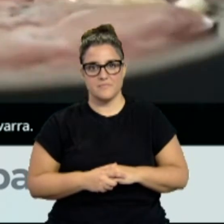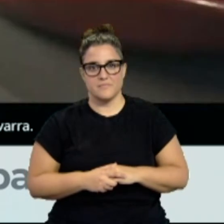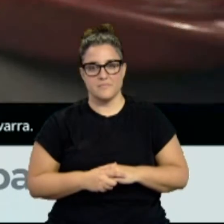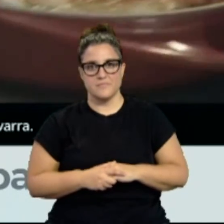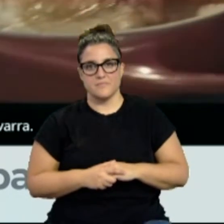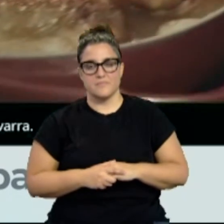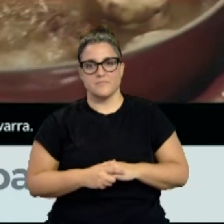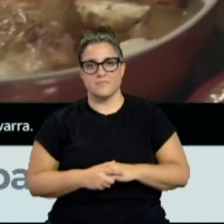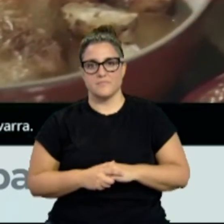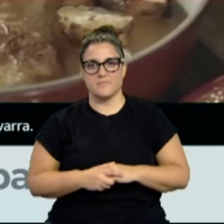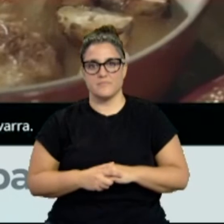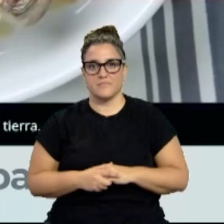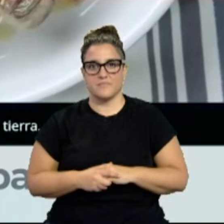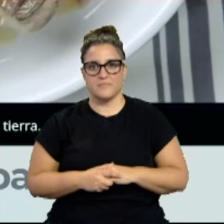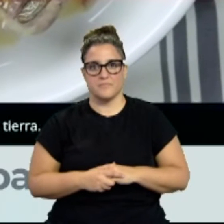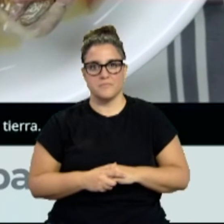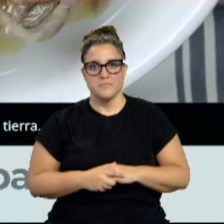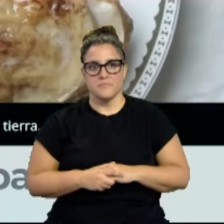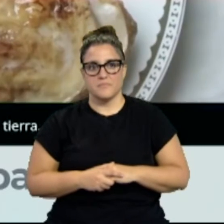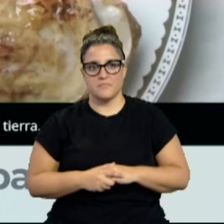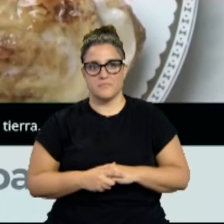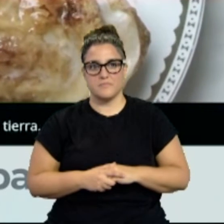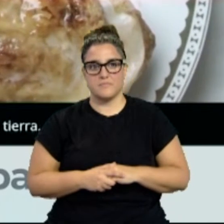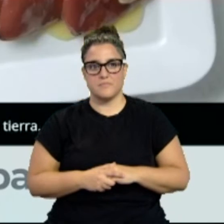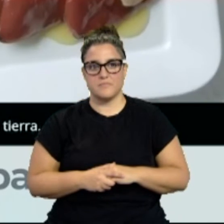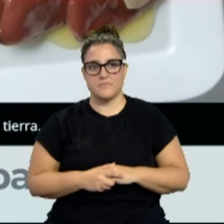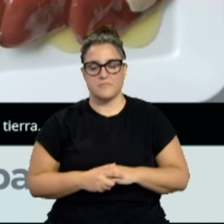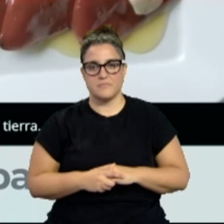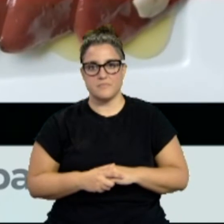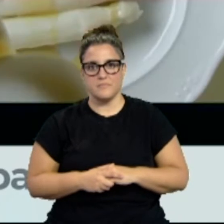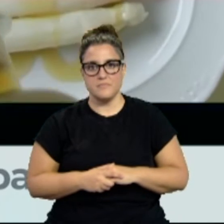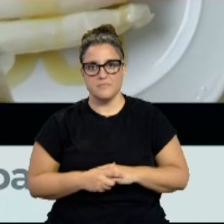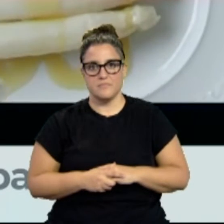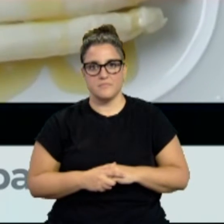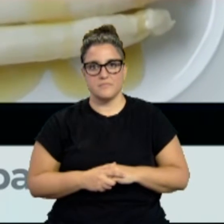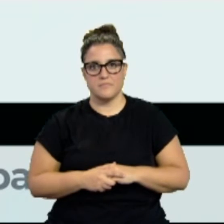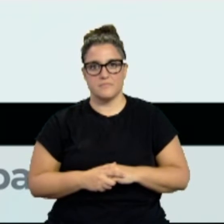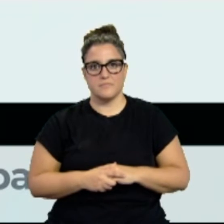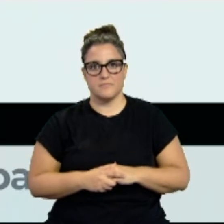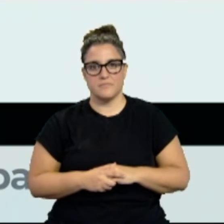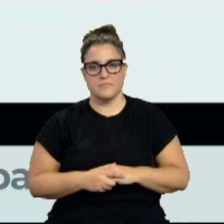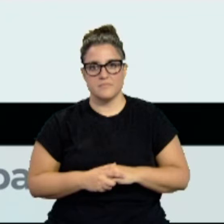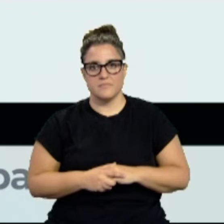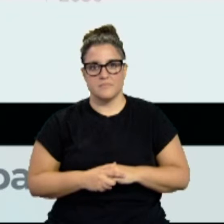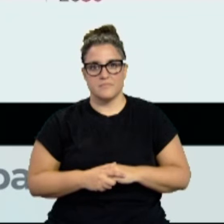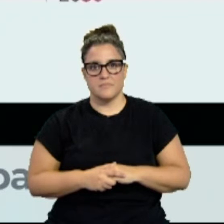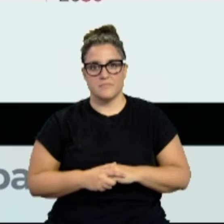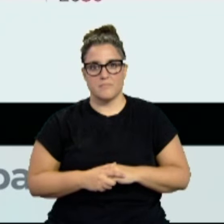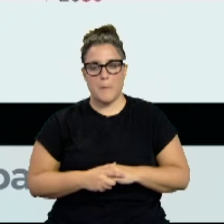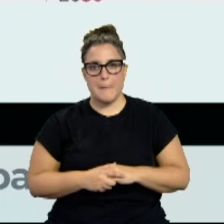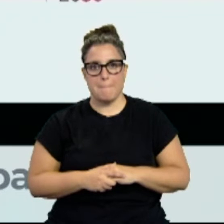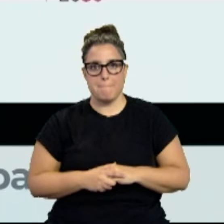Elige productos de Navarra. Ganas tú, gana nuestra tierra. Comemos de casa.